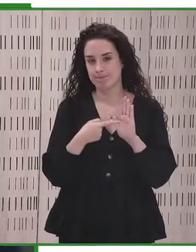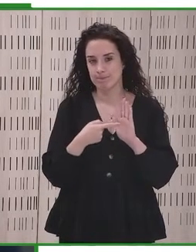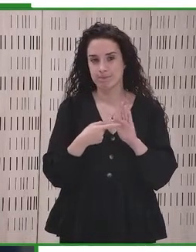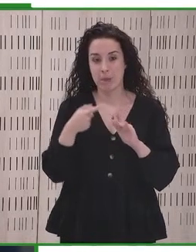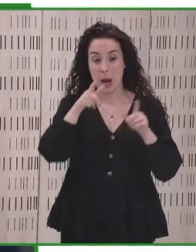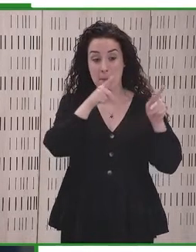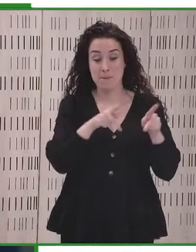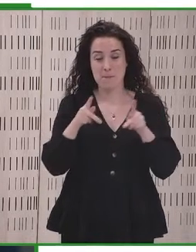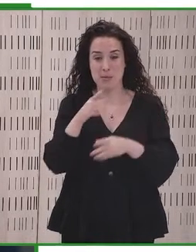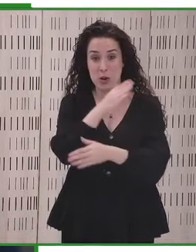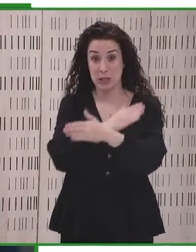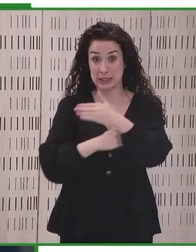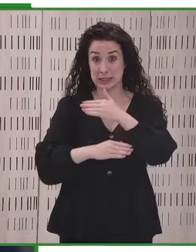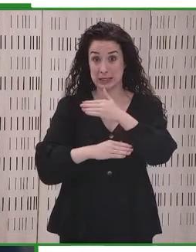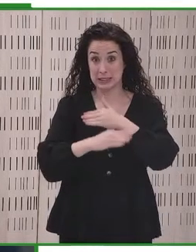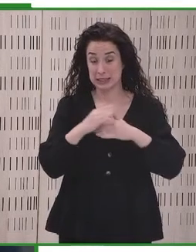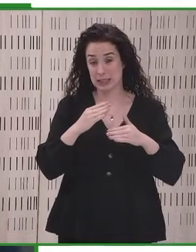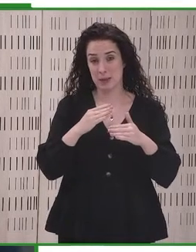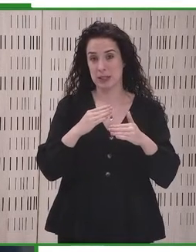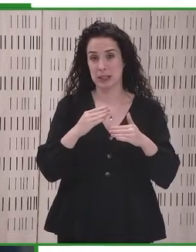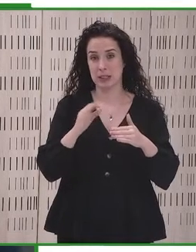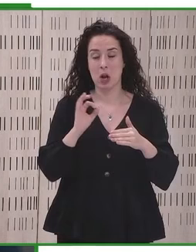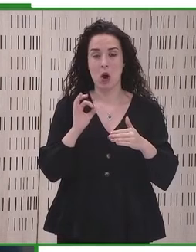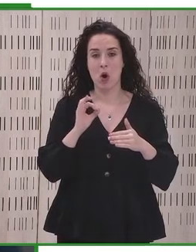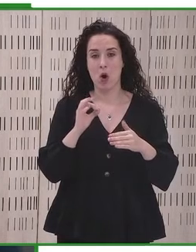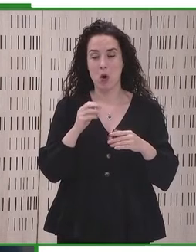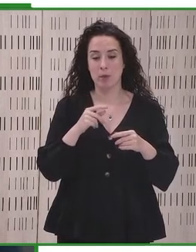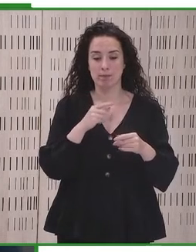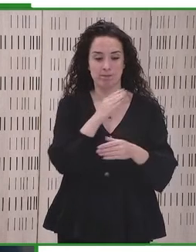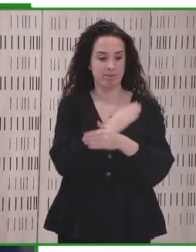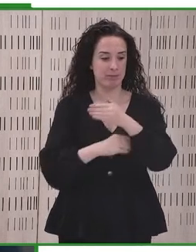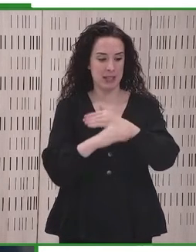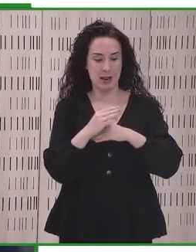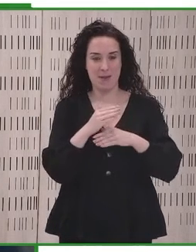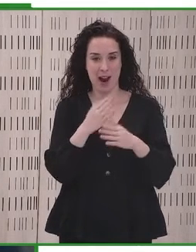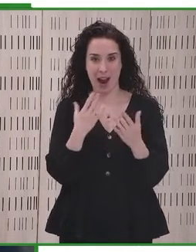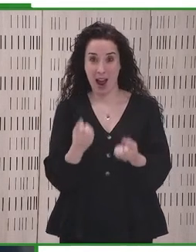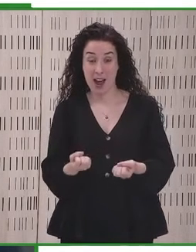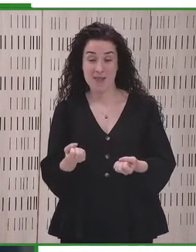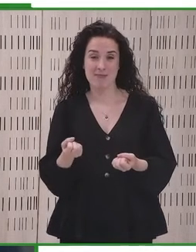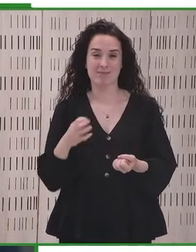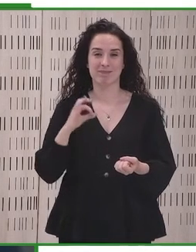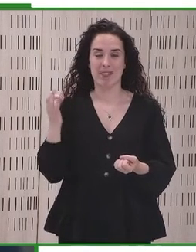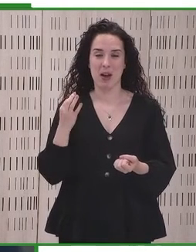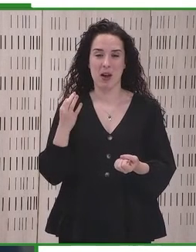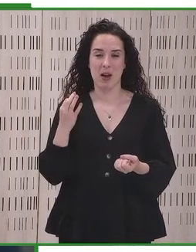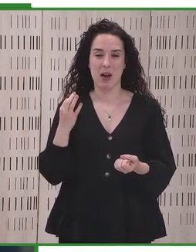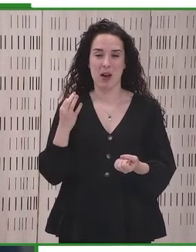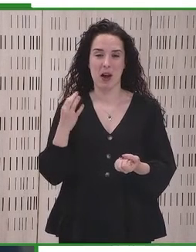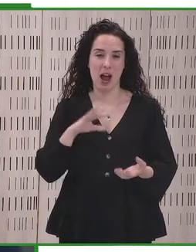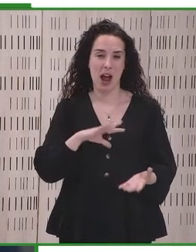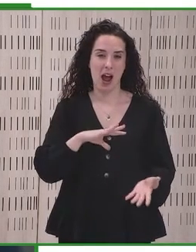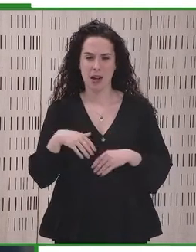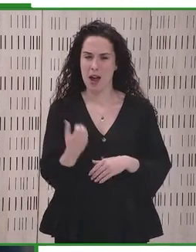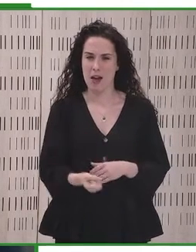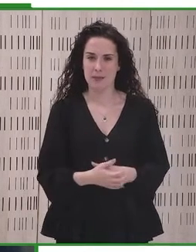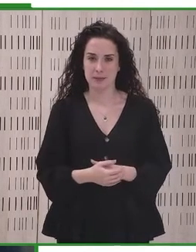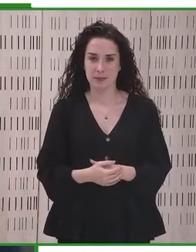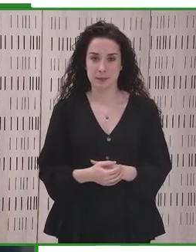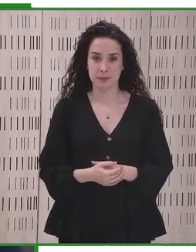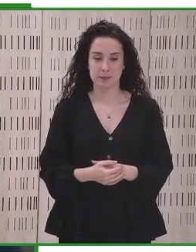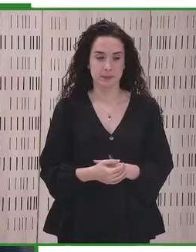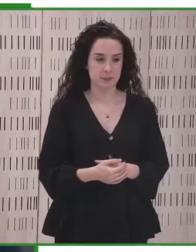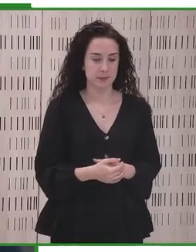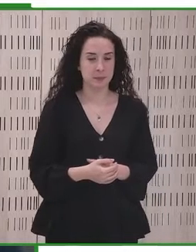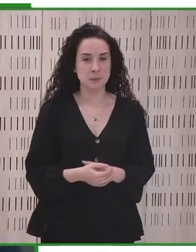aprueben legislación antidiscriminatoria que garantice los derechos para